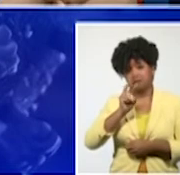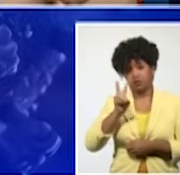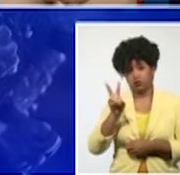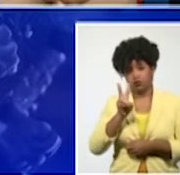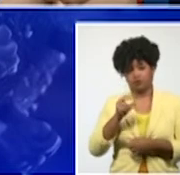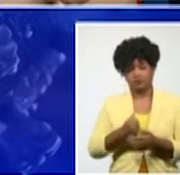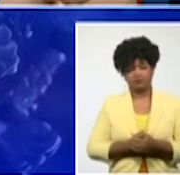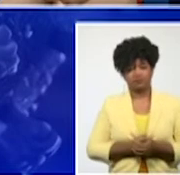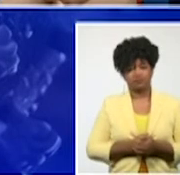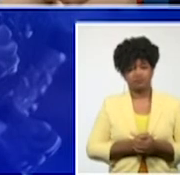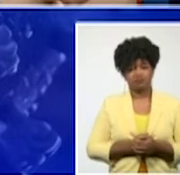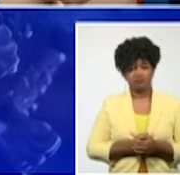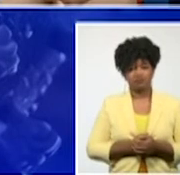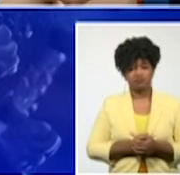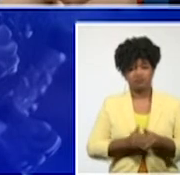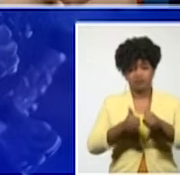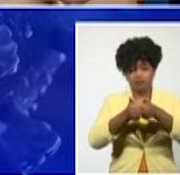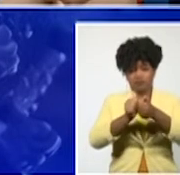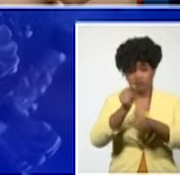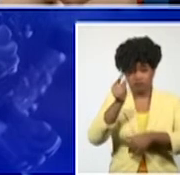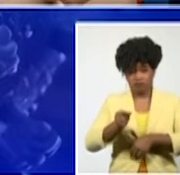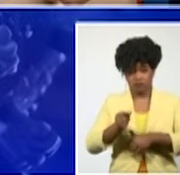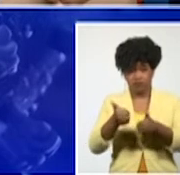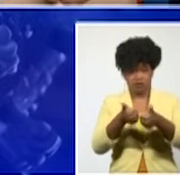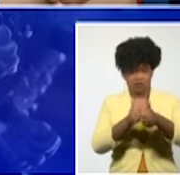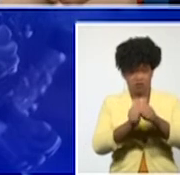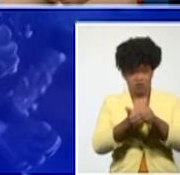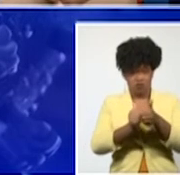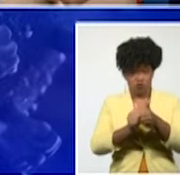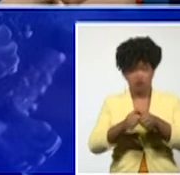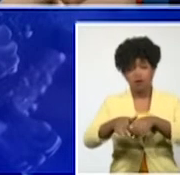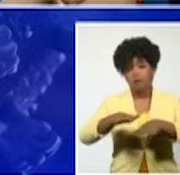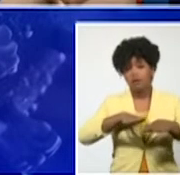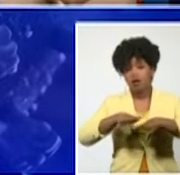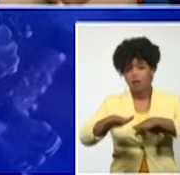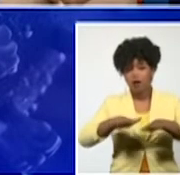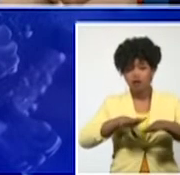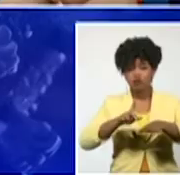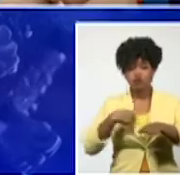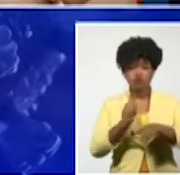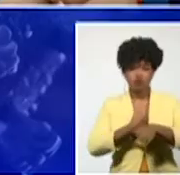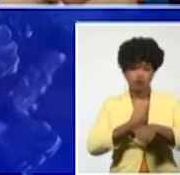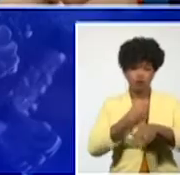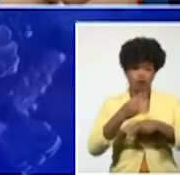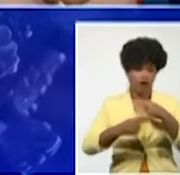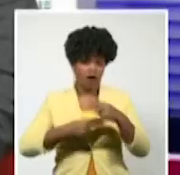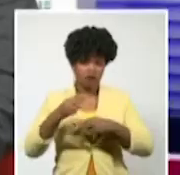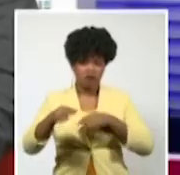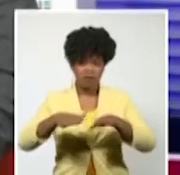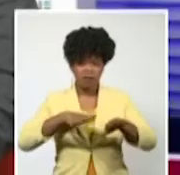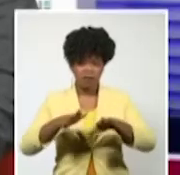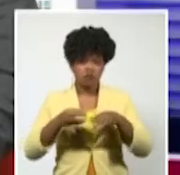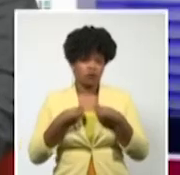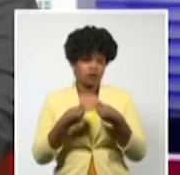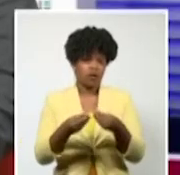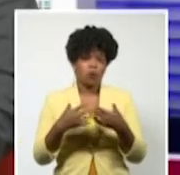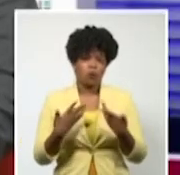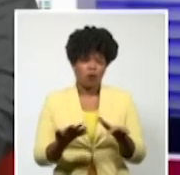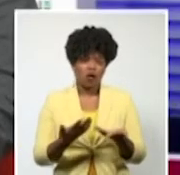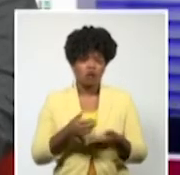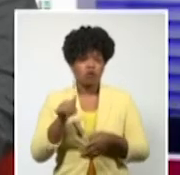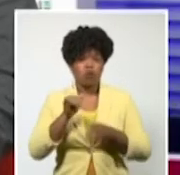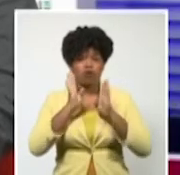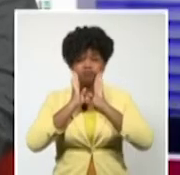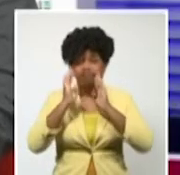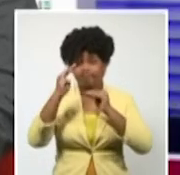con los Juegos Deportivos, es decir, que la preparación que se va a diseñar, como decía, le estaremos dando una especial